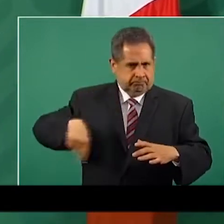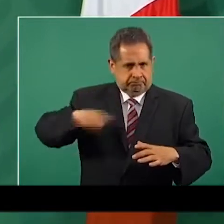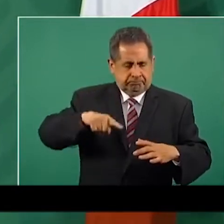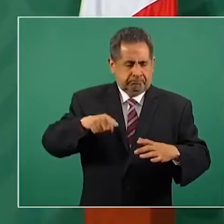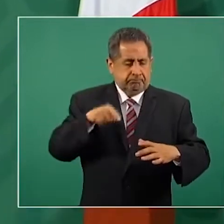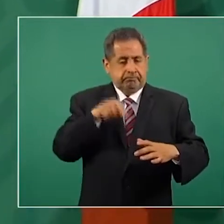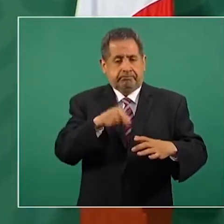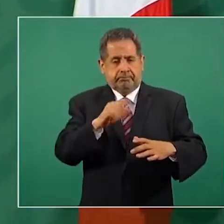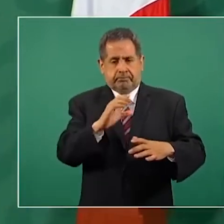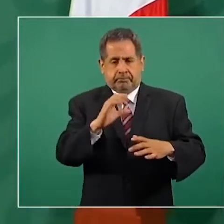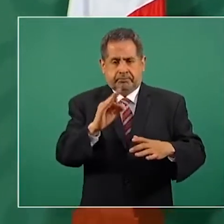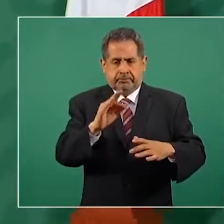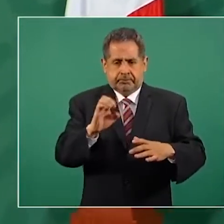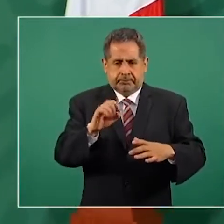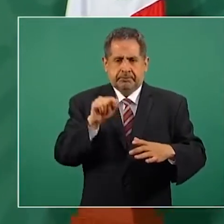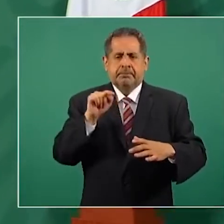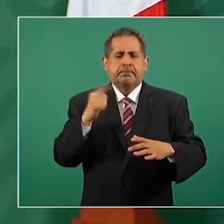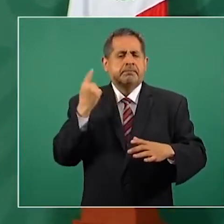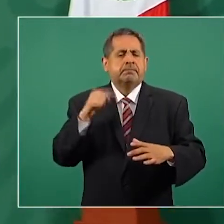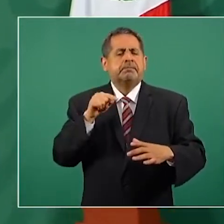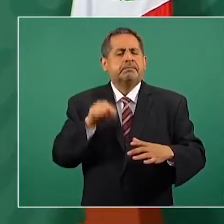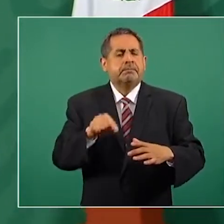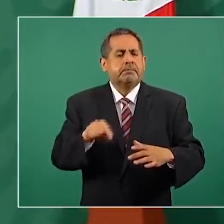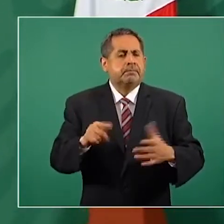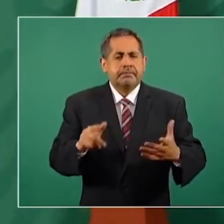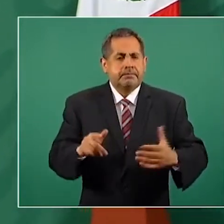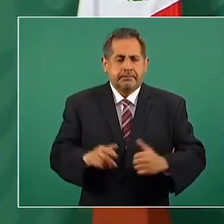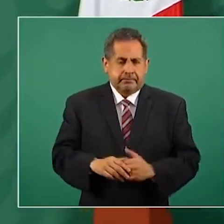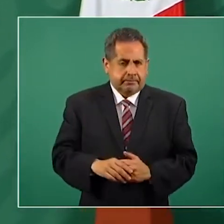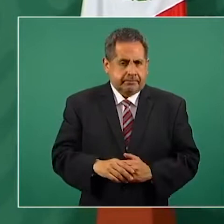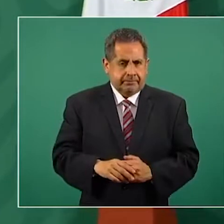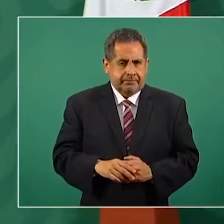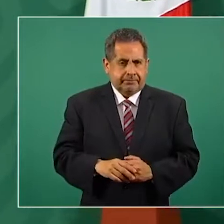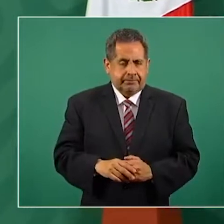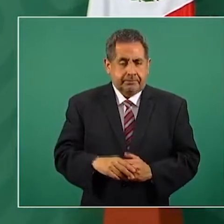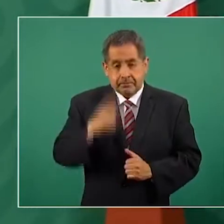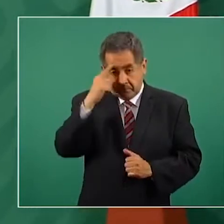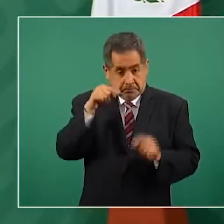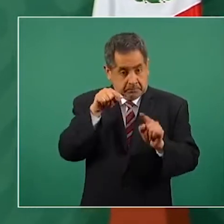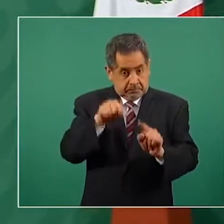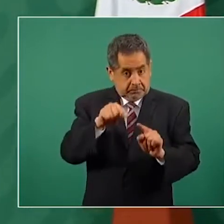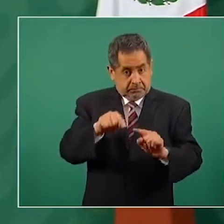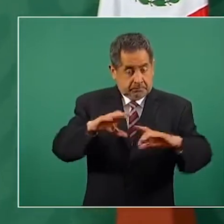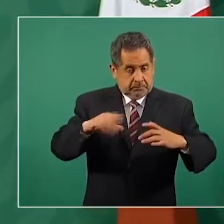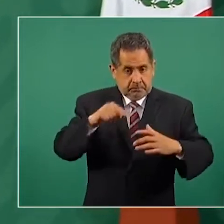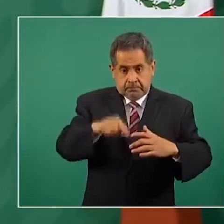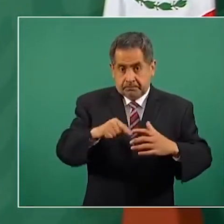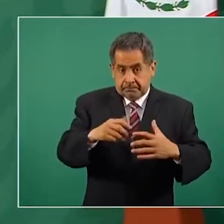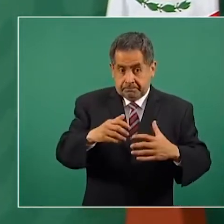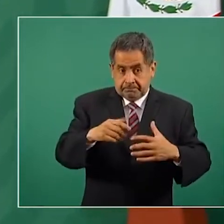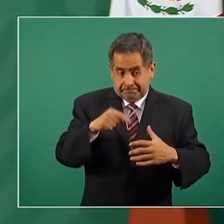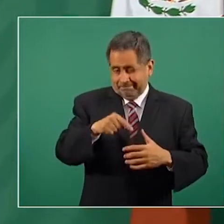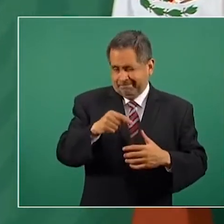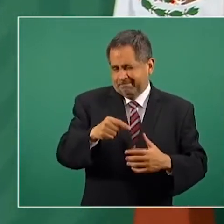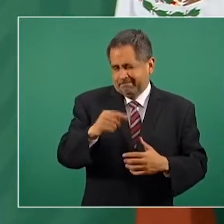que esta empresa